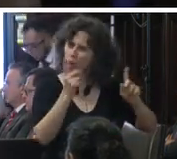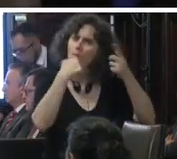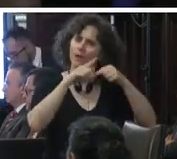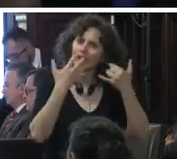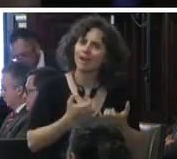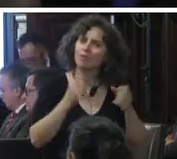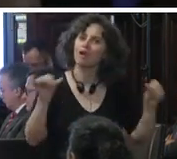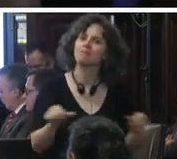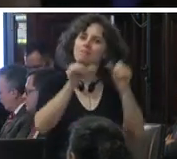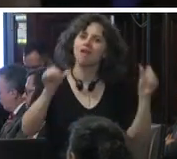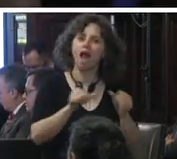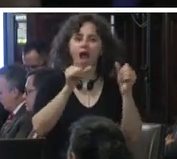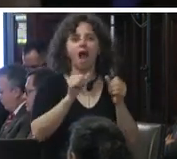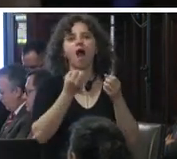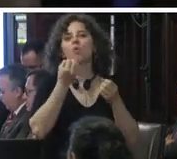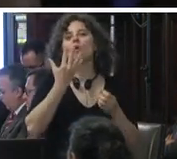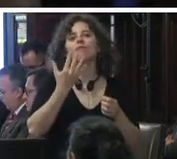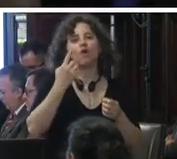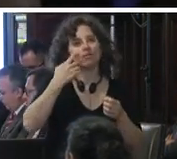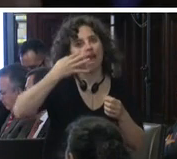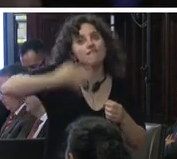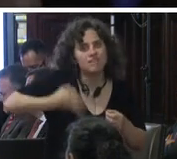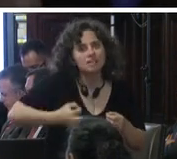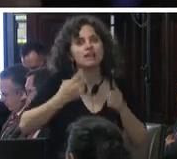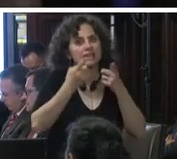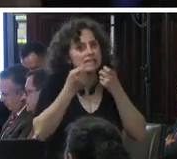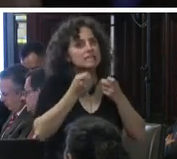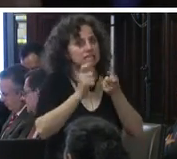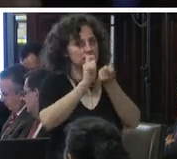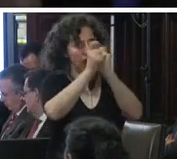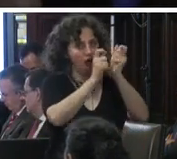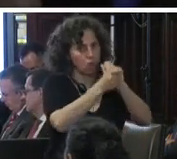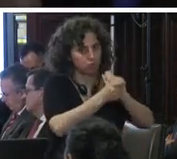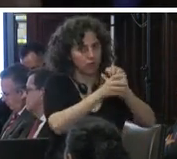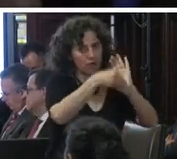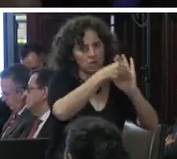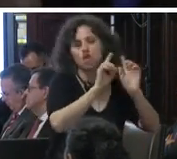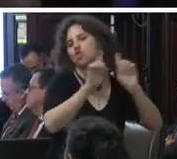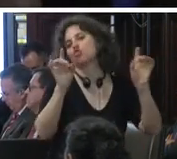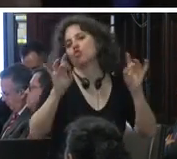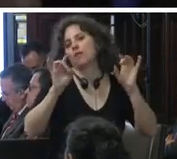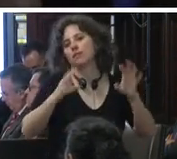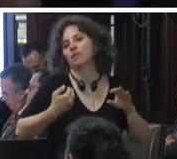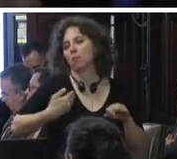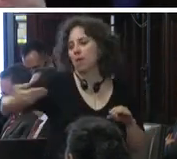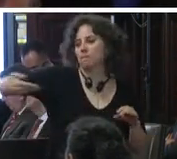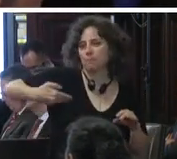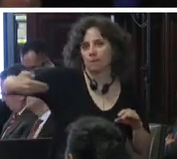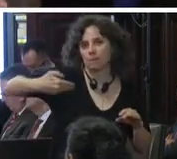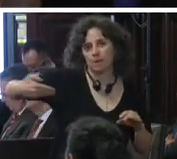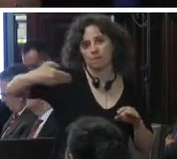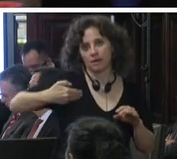queremos que se haga una vez que tengamos la evidencia de que es necesario hacer ese ajuste y no solamente porque existe una demanda